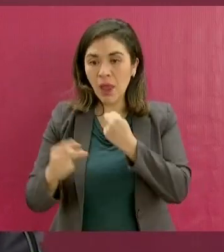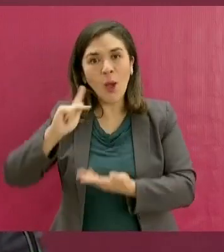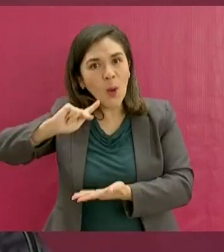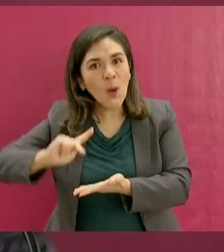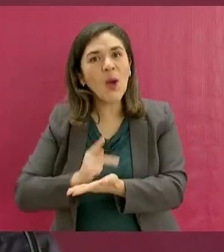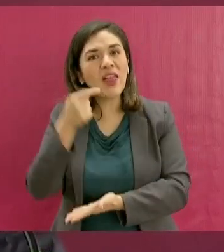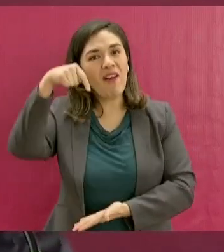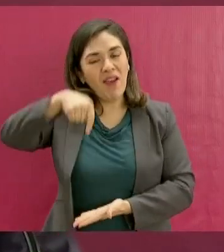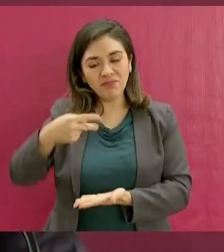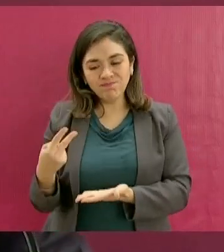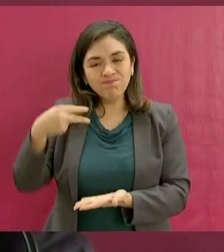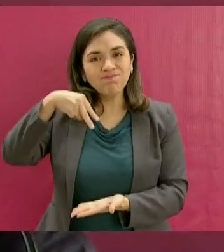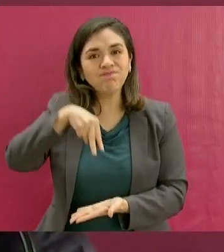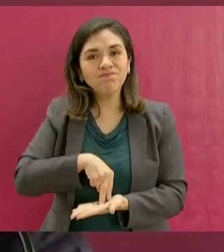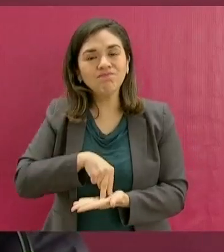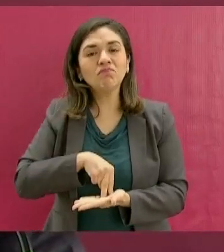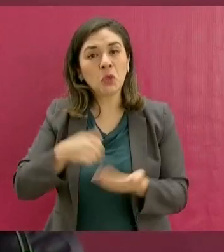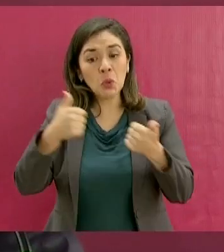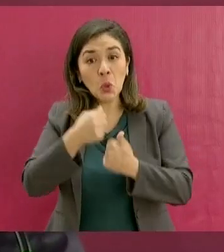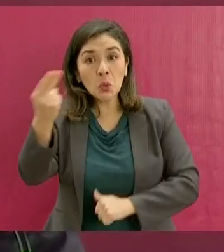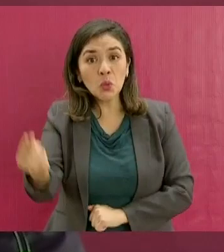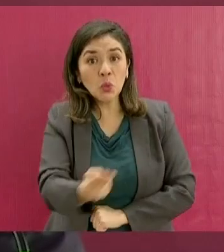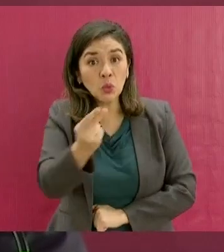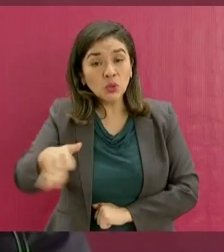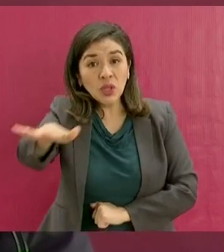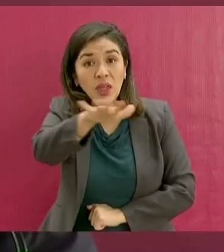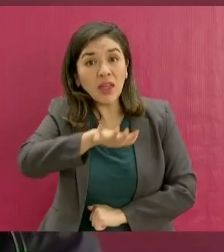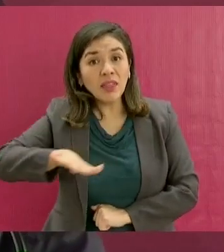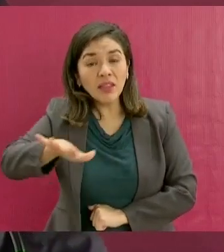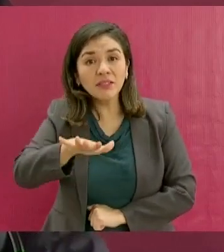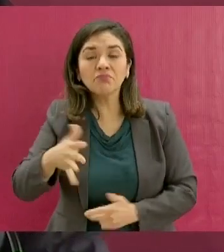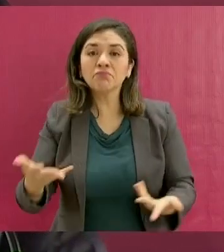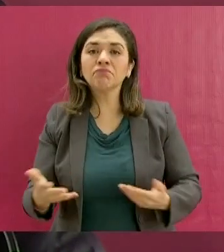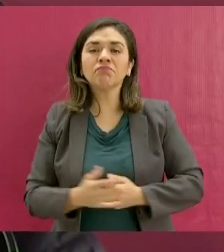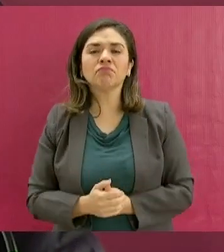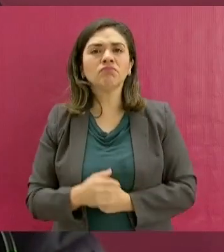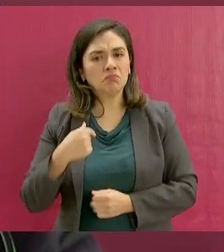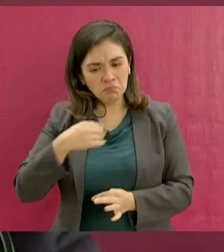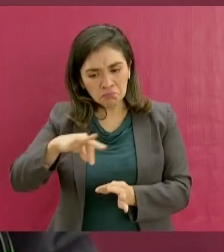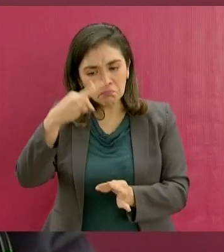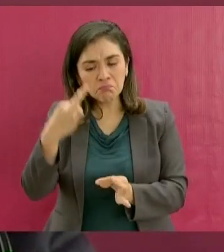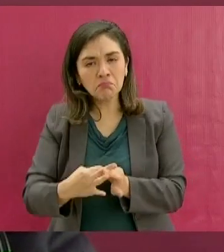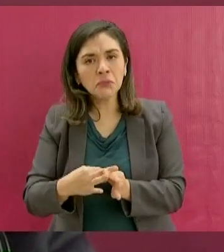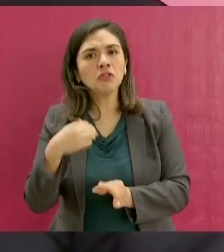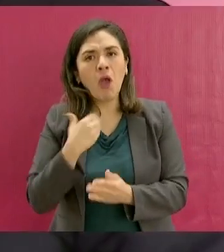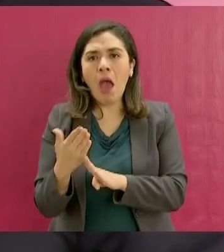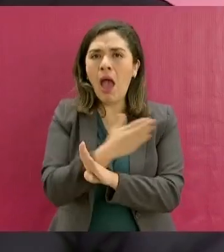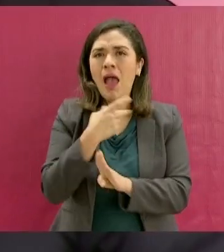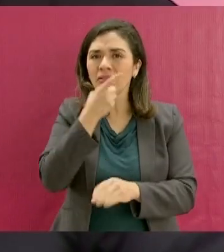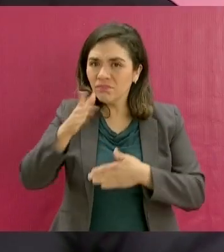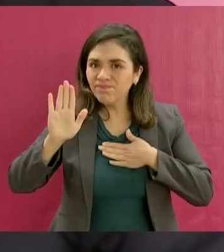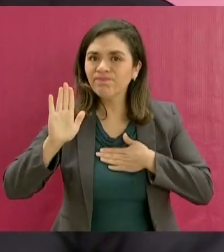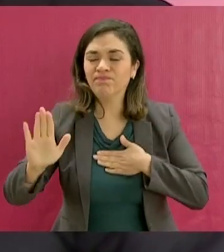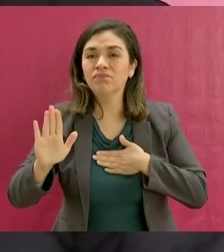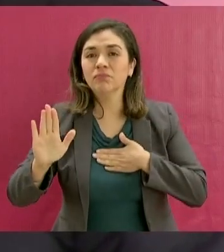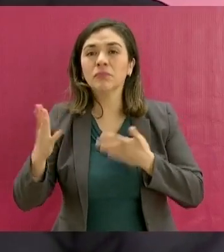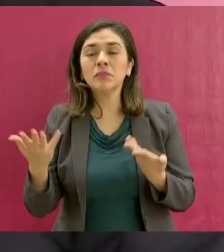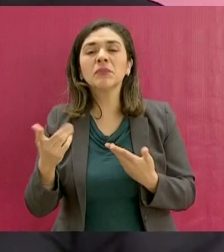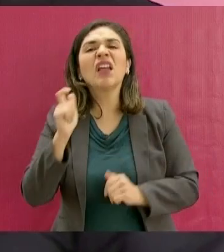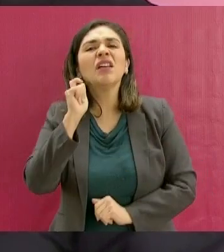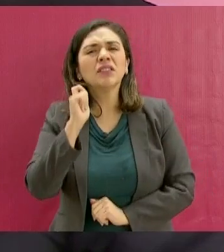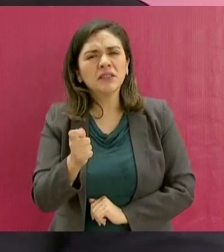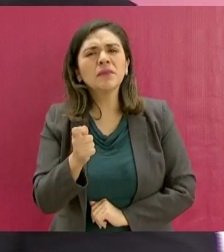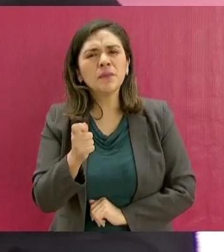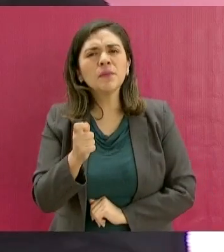nuevo con ustedes, cumpliendo con el compromiso de